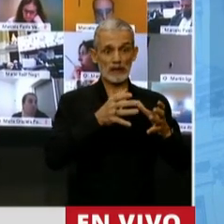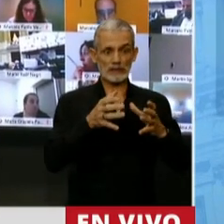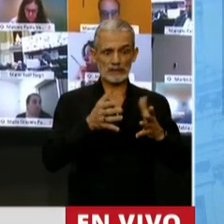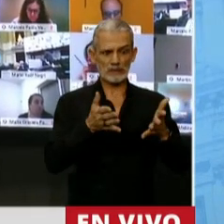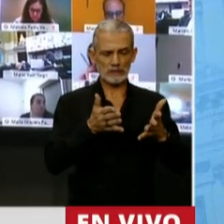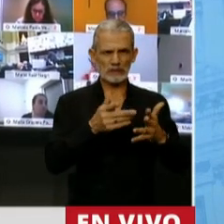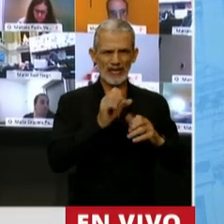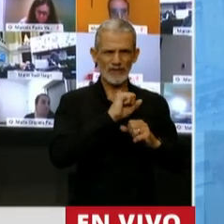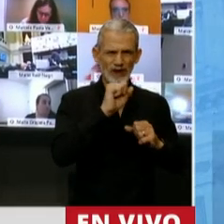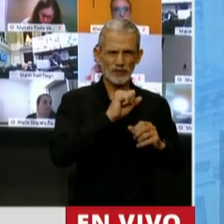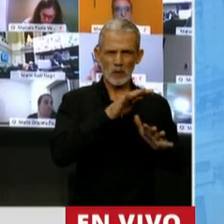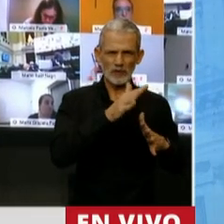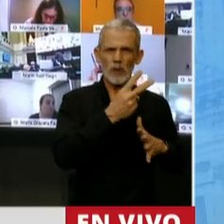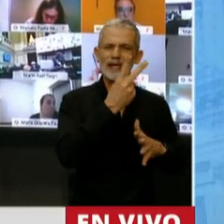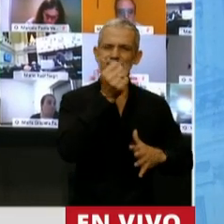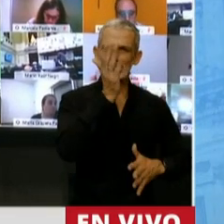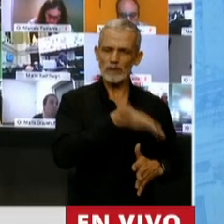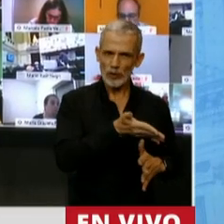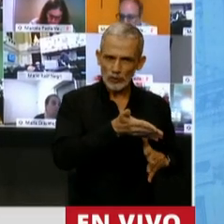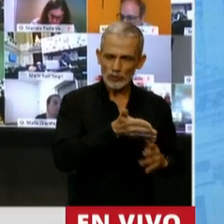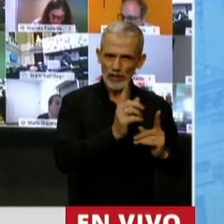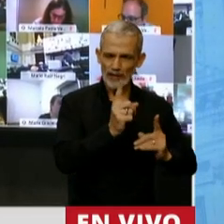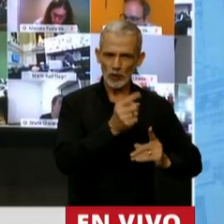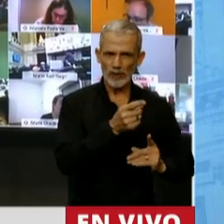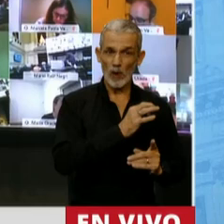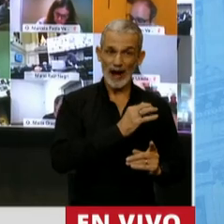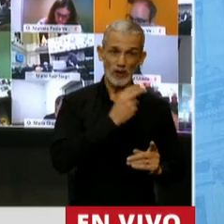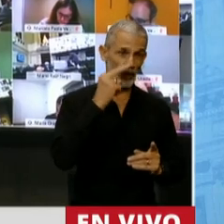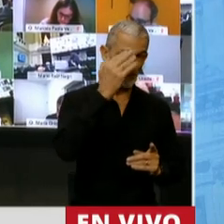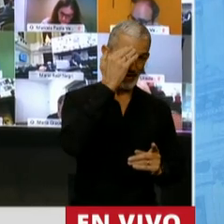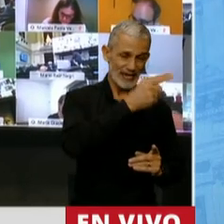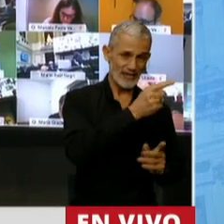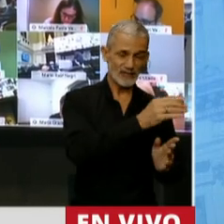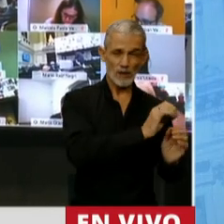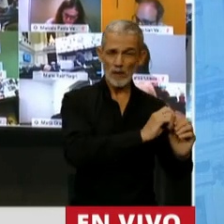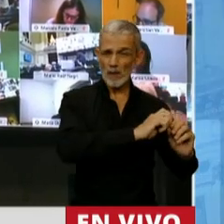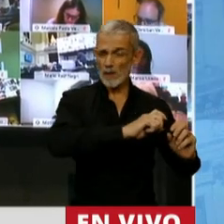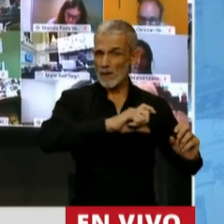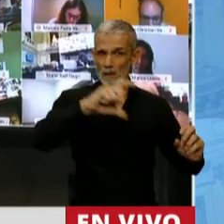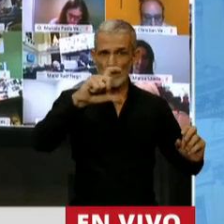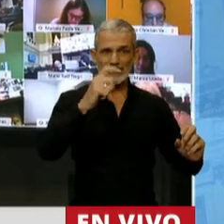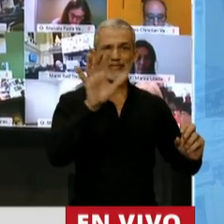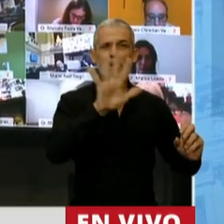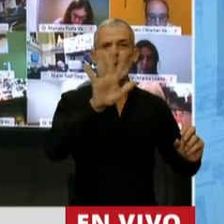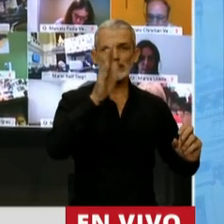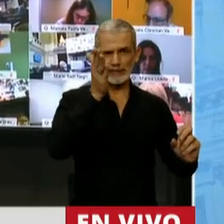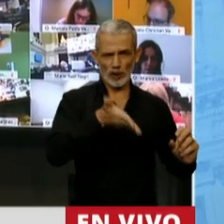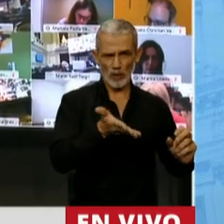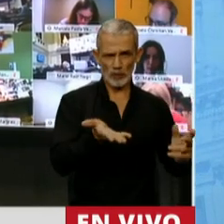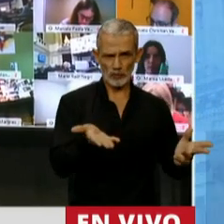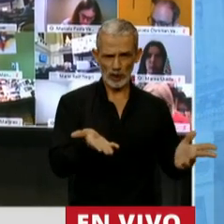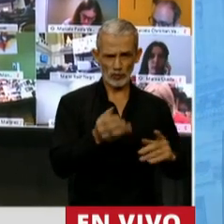de aquella inflación del orden del 26% del año 2015, llegamos al 55%